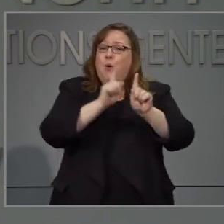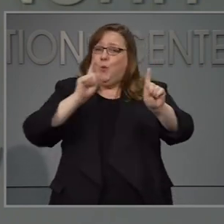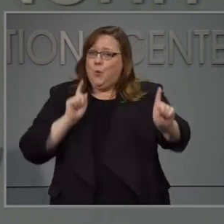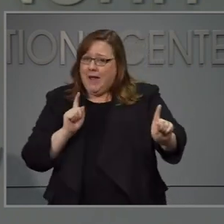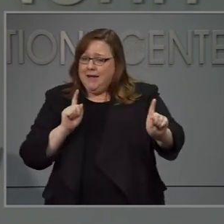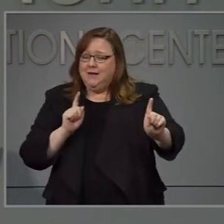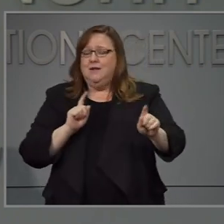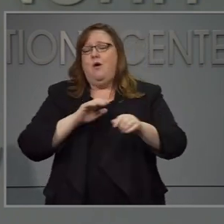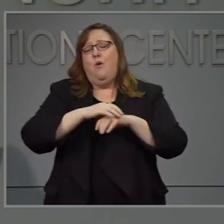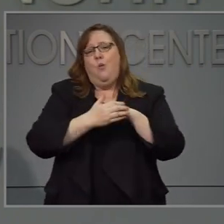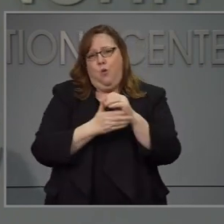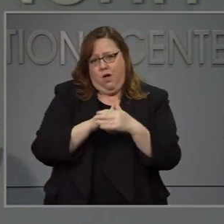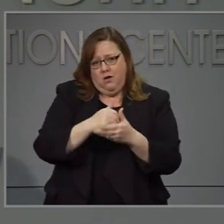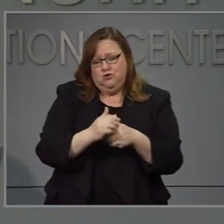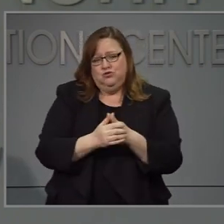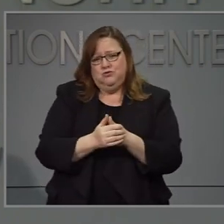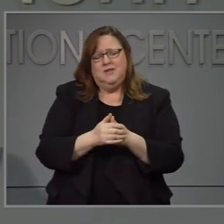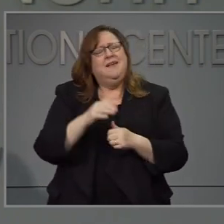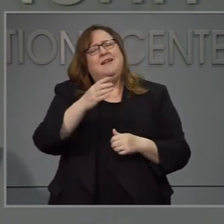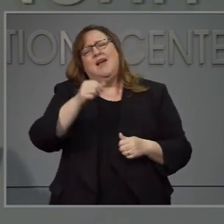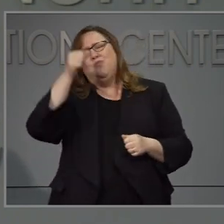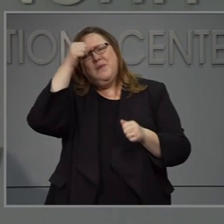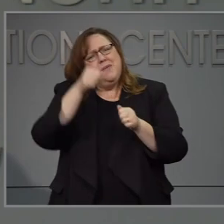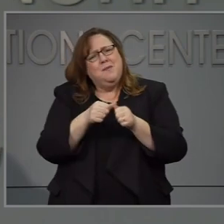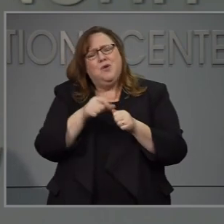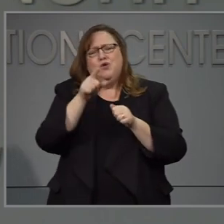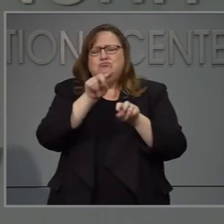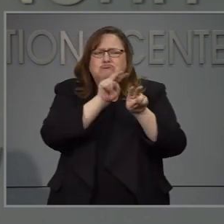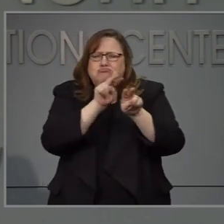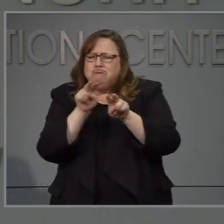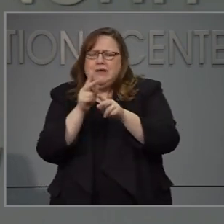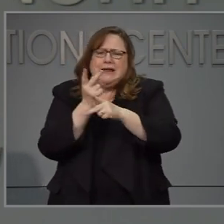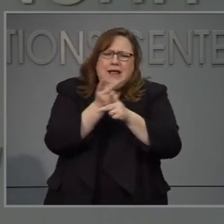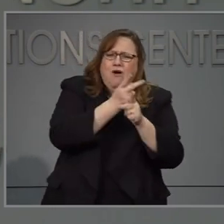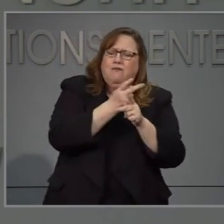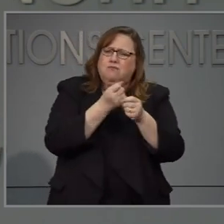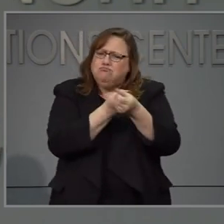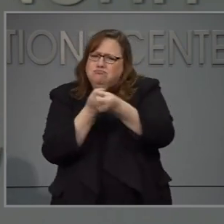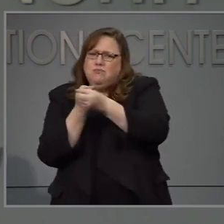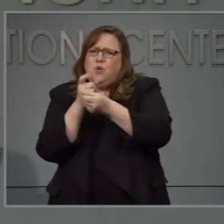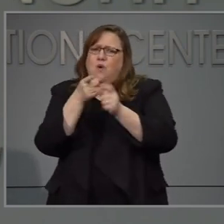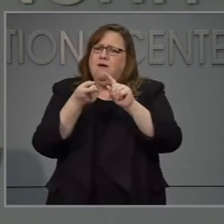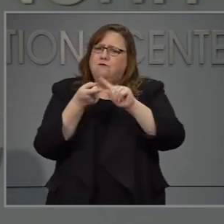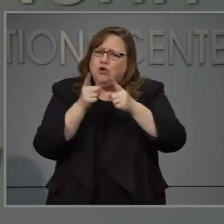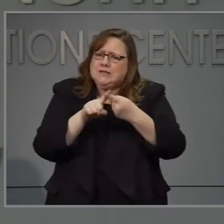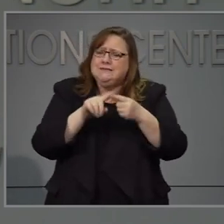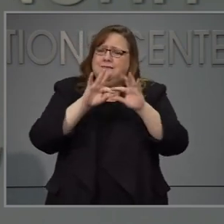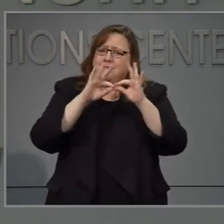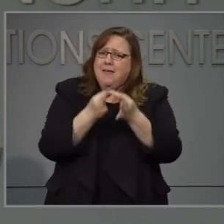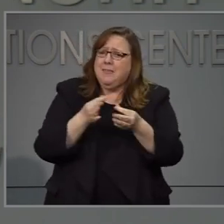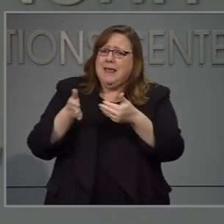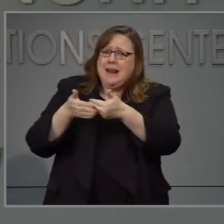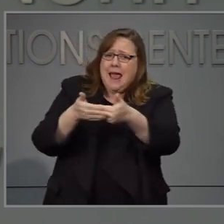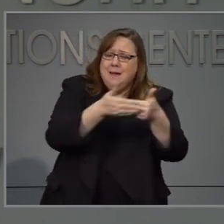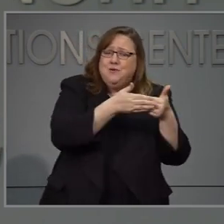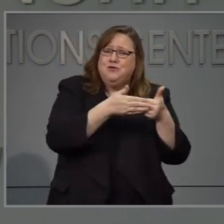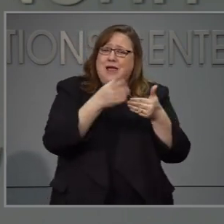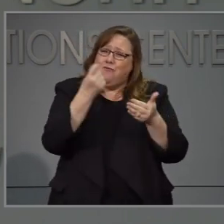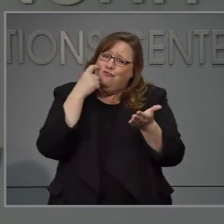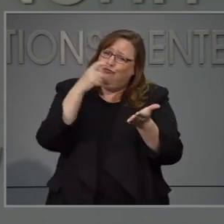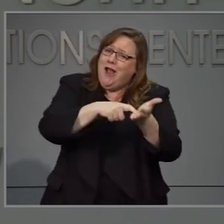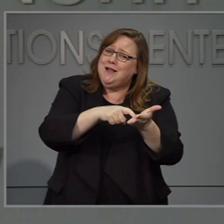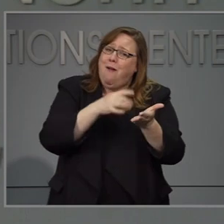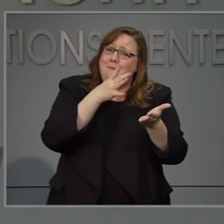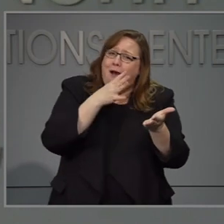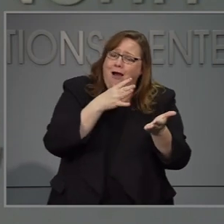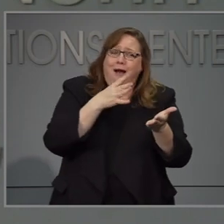tres dobleos en inglés y también no se les olvide estar atentos de su familia háblenle a toda